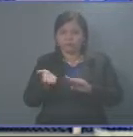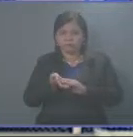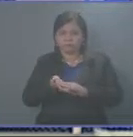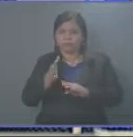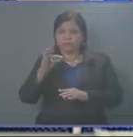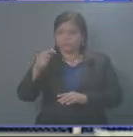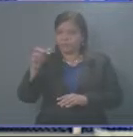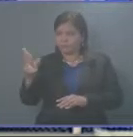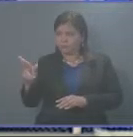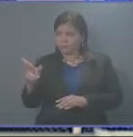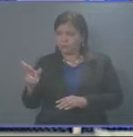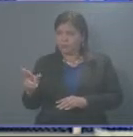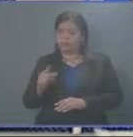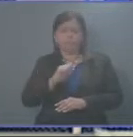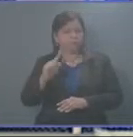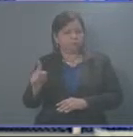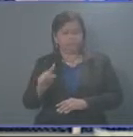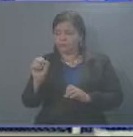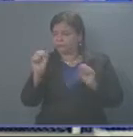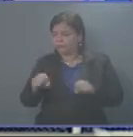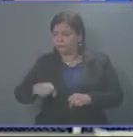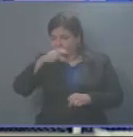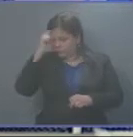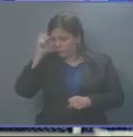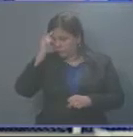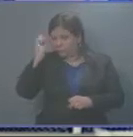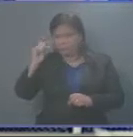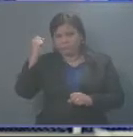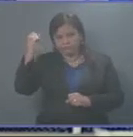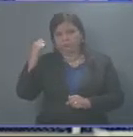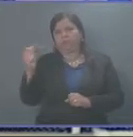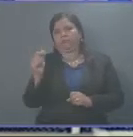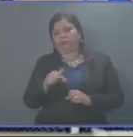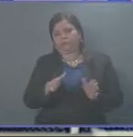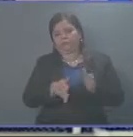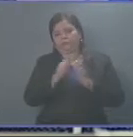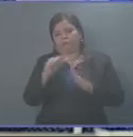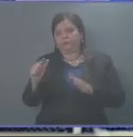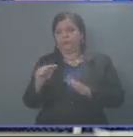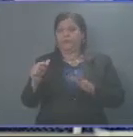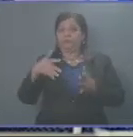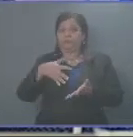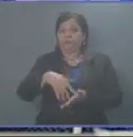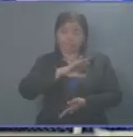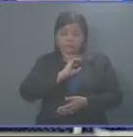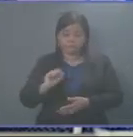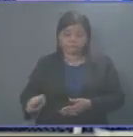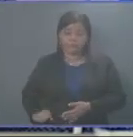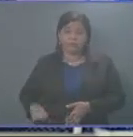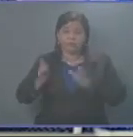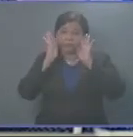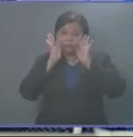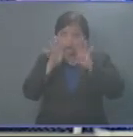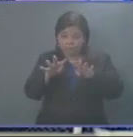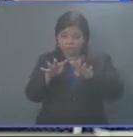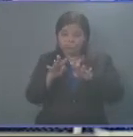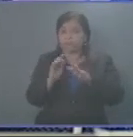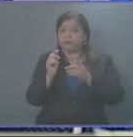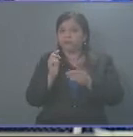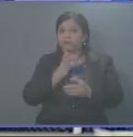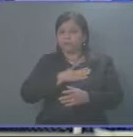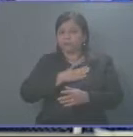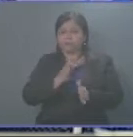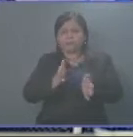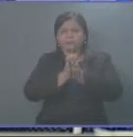Fiscalía General y no estar apto para desempeñar tan importante cargo. El pueblo salvoreño los está observando. Esta petición no la hago